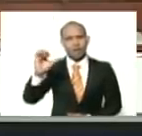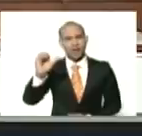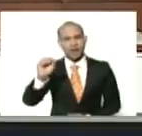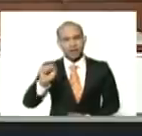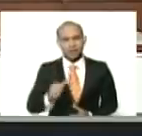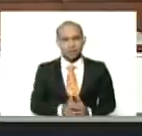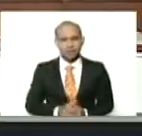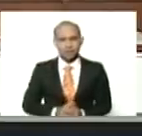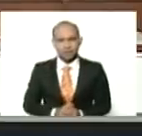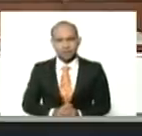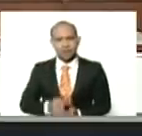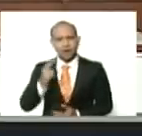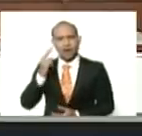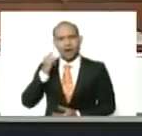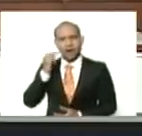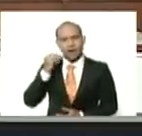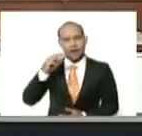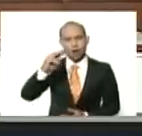del negro Miguel,